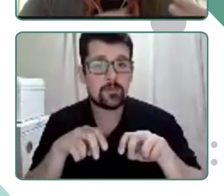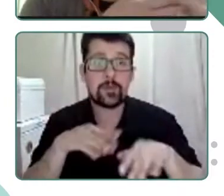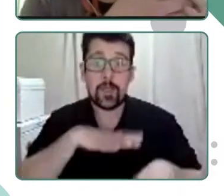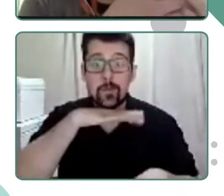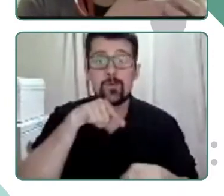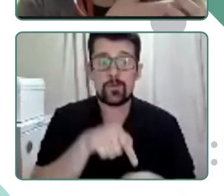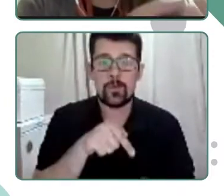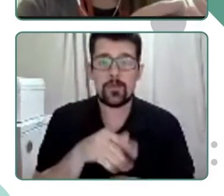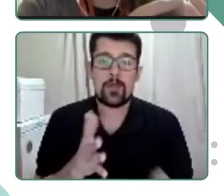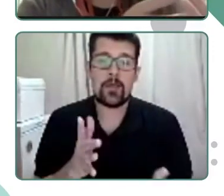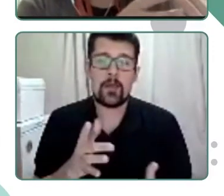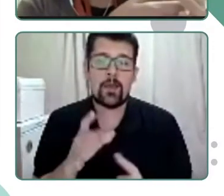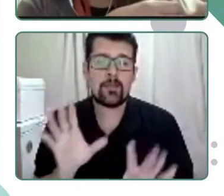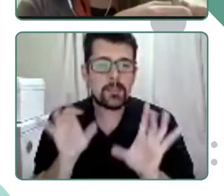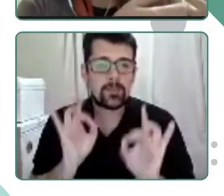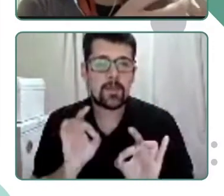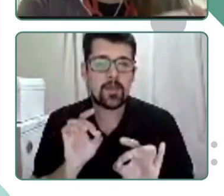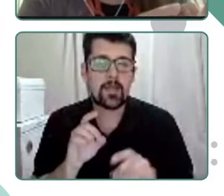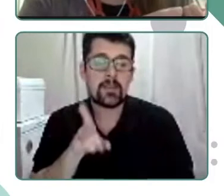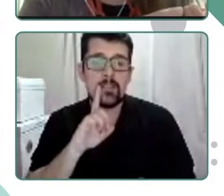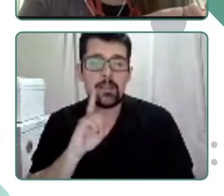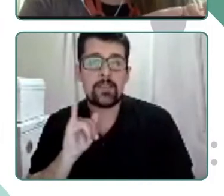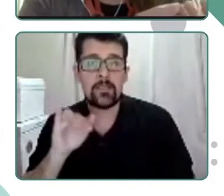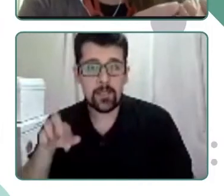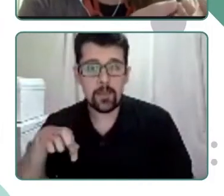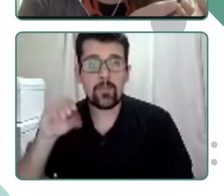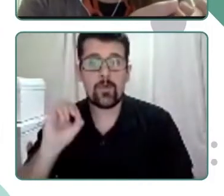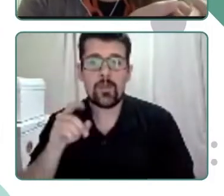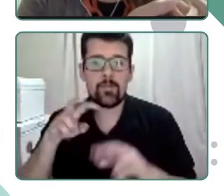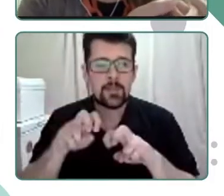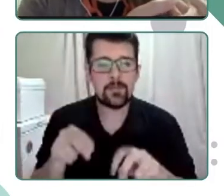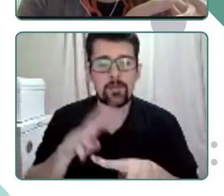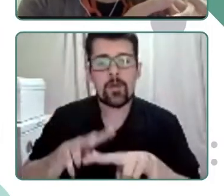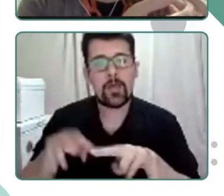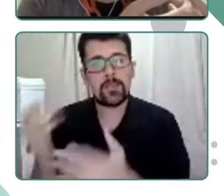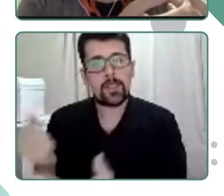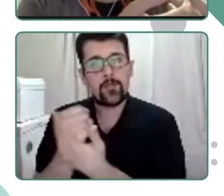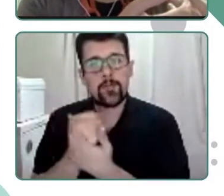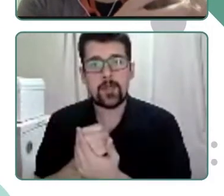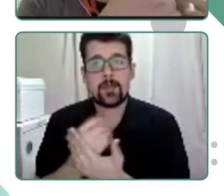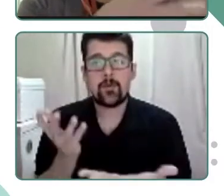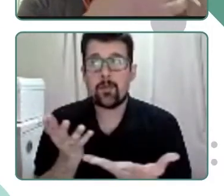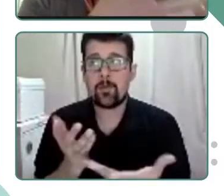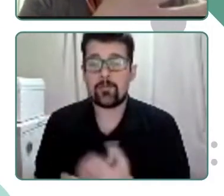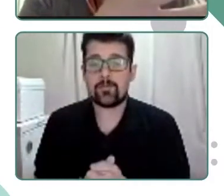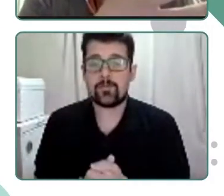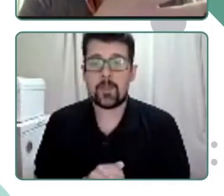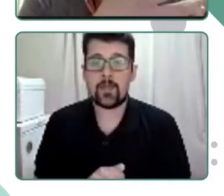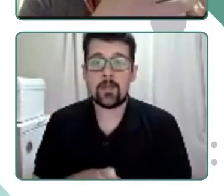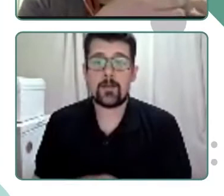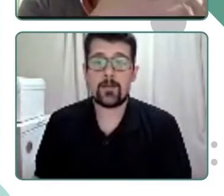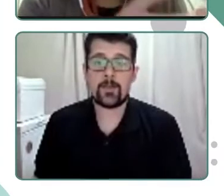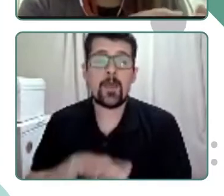es precisamente el tipo de investigación que nos permite realizar estos proyectos de aplicación